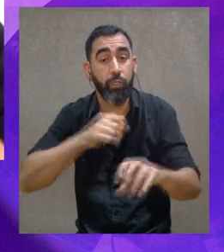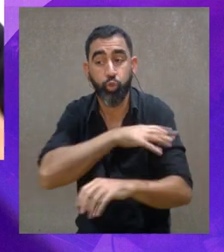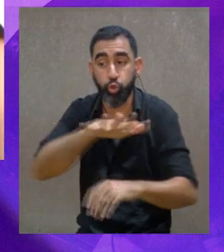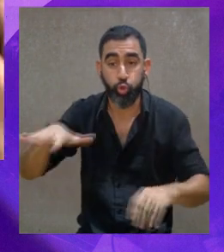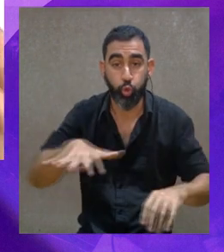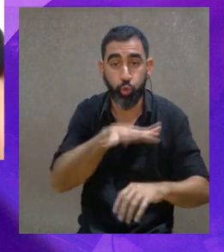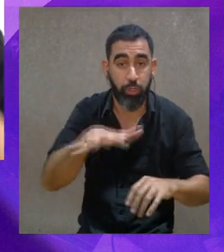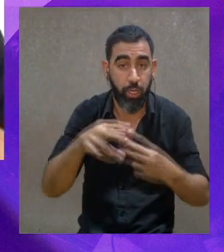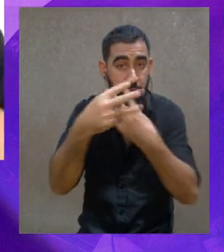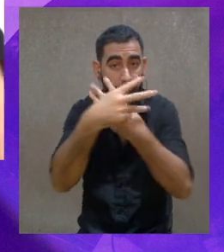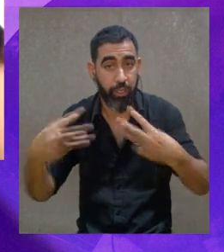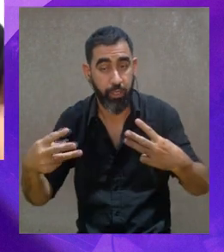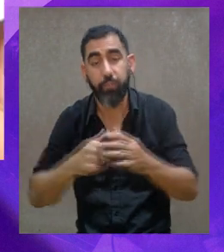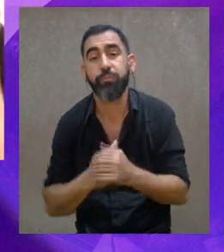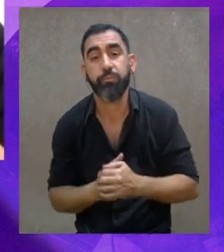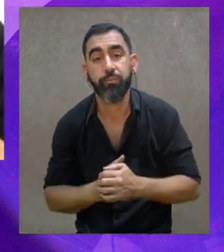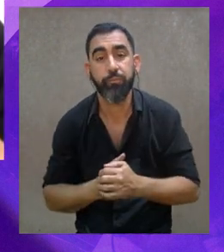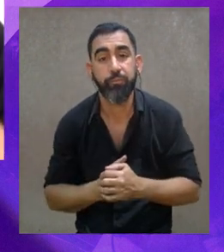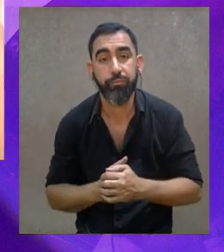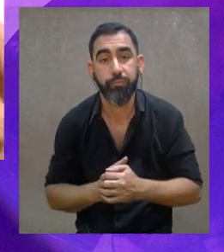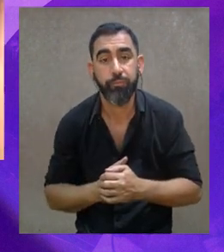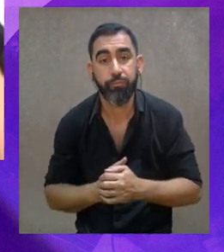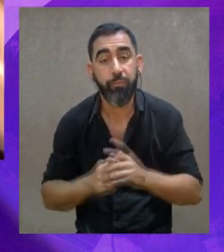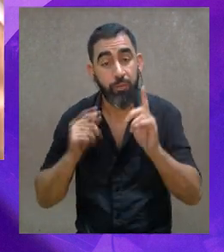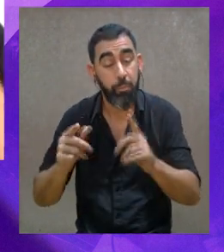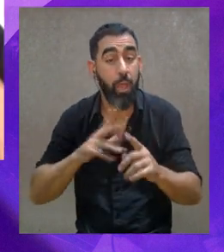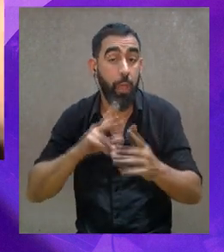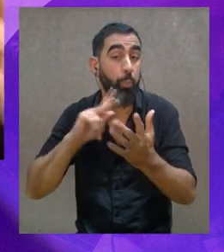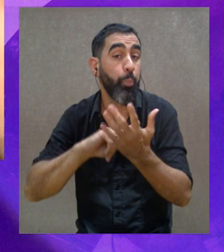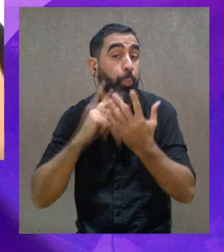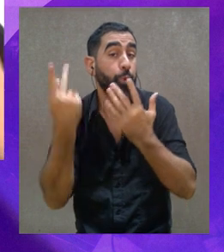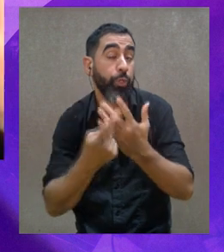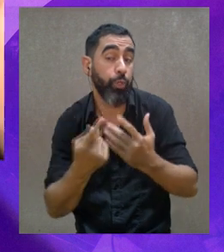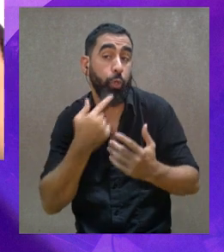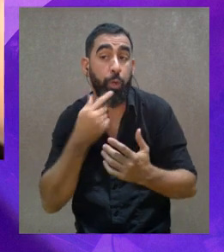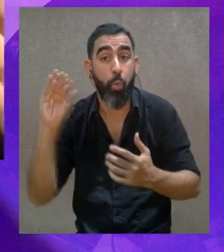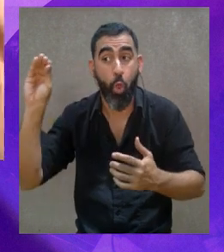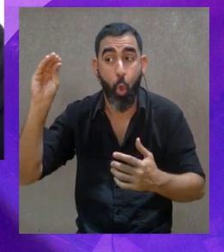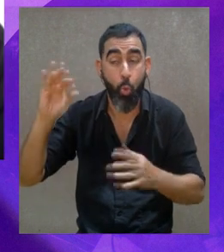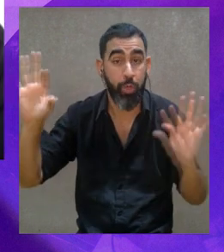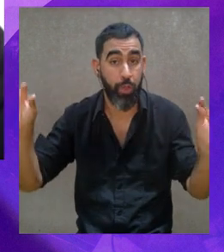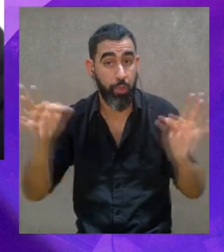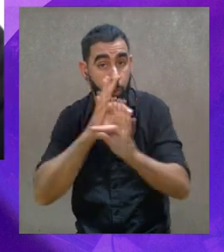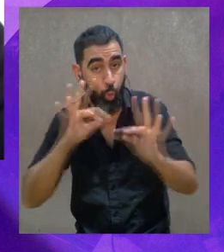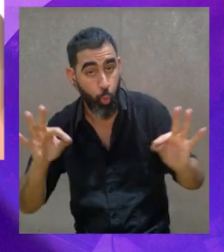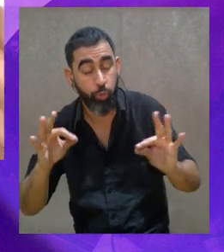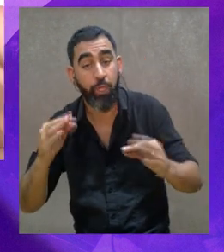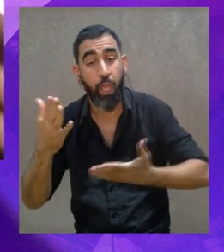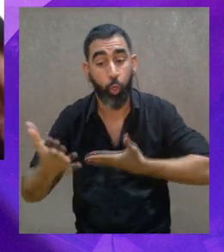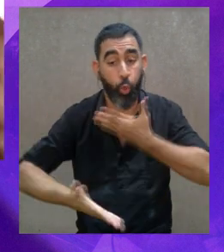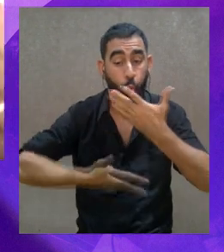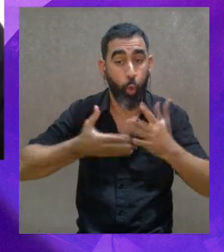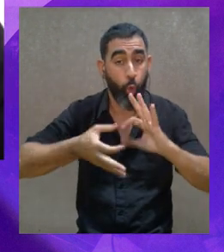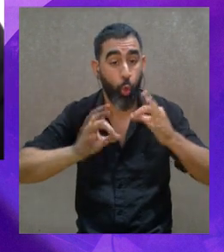Hay un gran juego, hay una gran diversión, entonces eso muchas veces no nos deja ver con claridad que es tan importante como